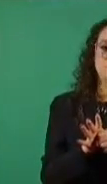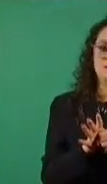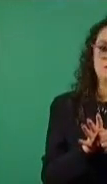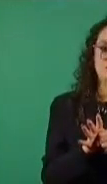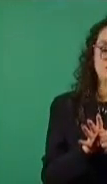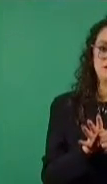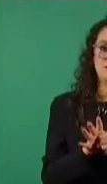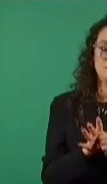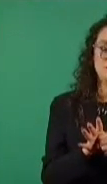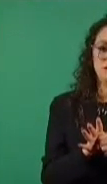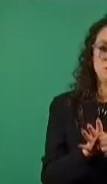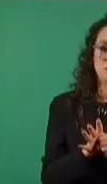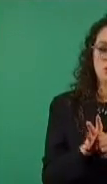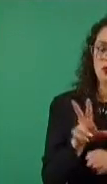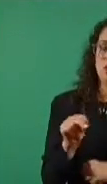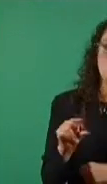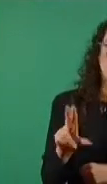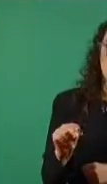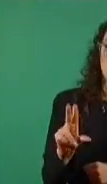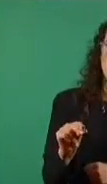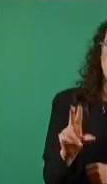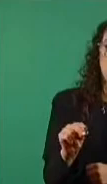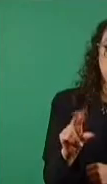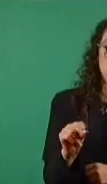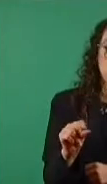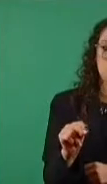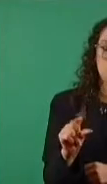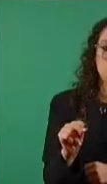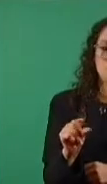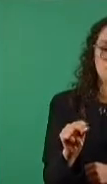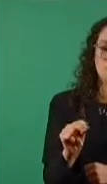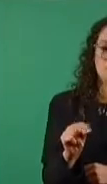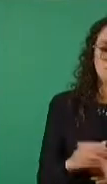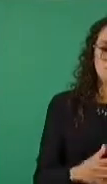se alebrestarían